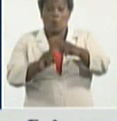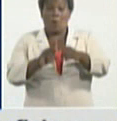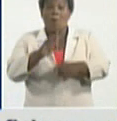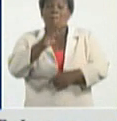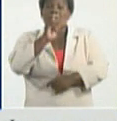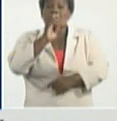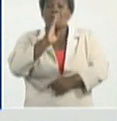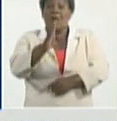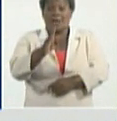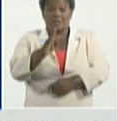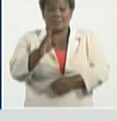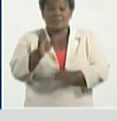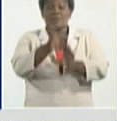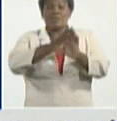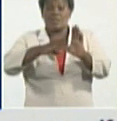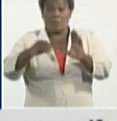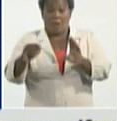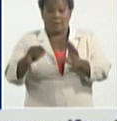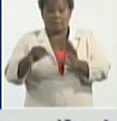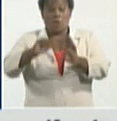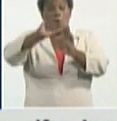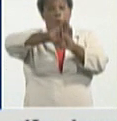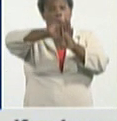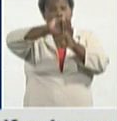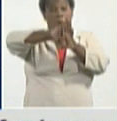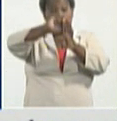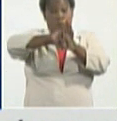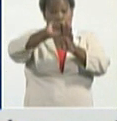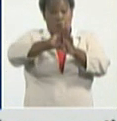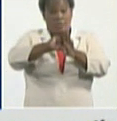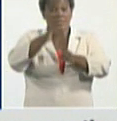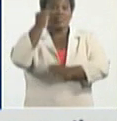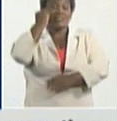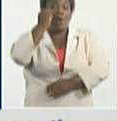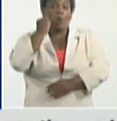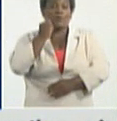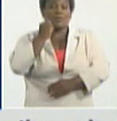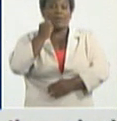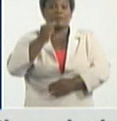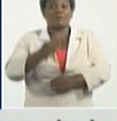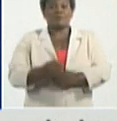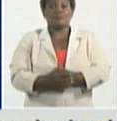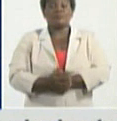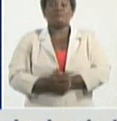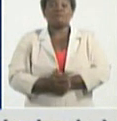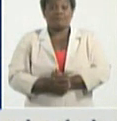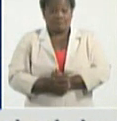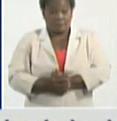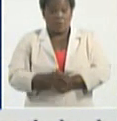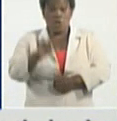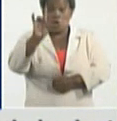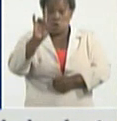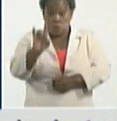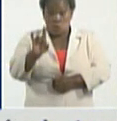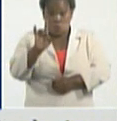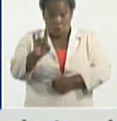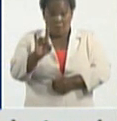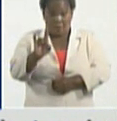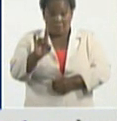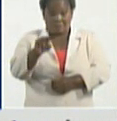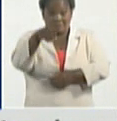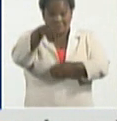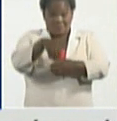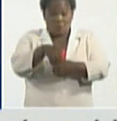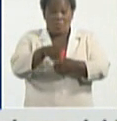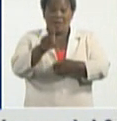Jibara, en Urbano Loris, y en Sagua de Cálamo, de forma tal, que 9 de sus casos, de sus 14